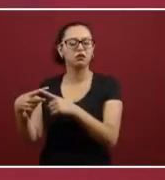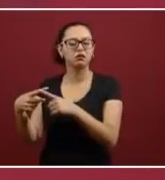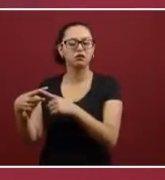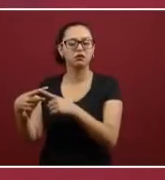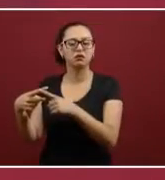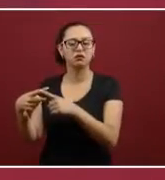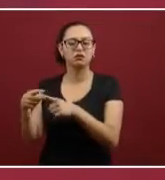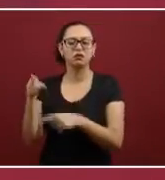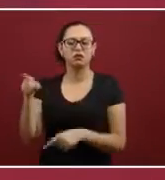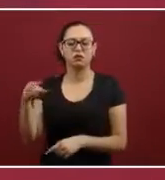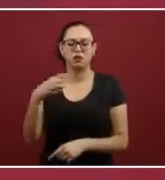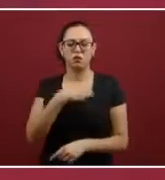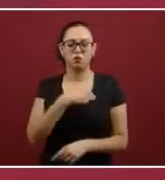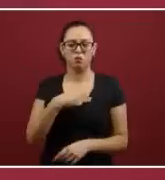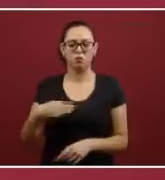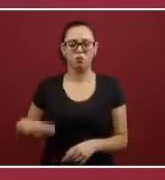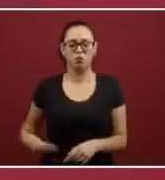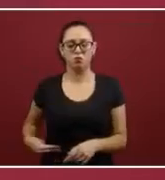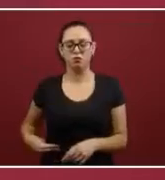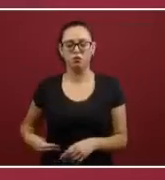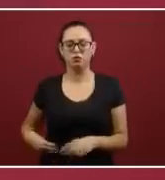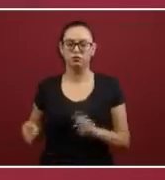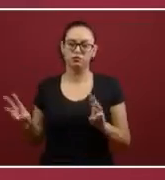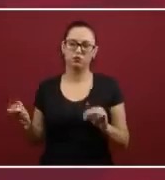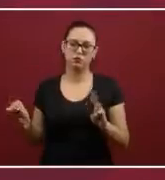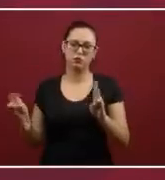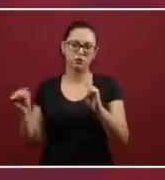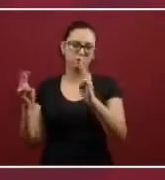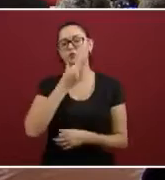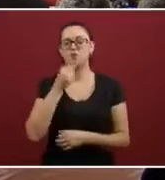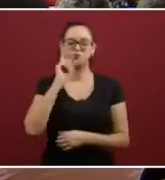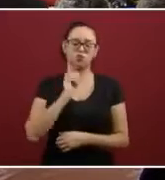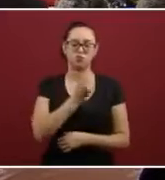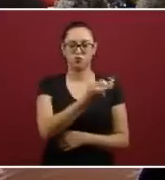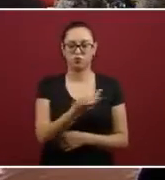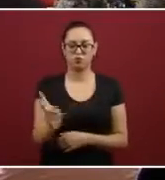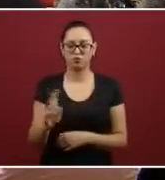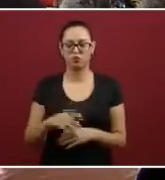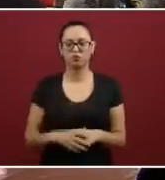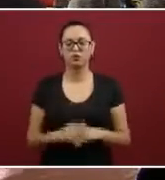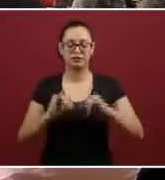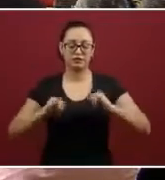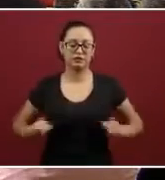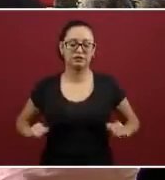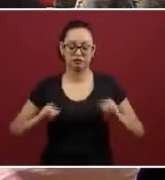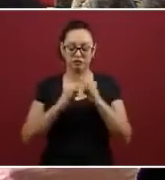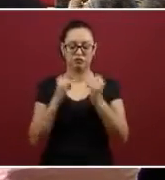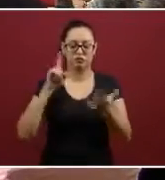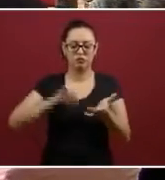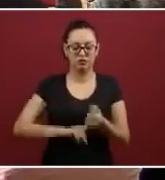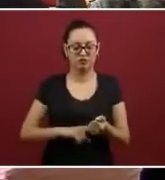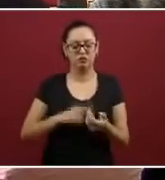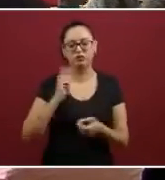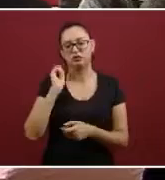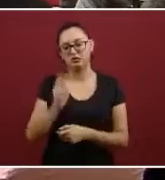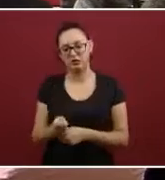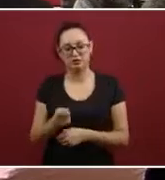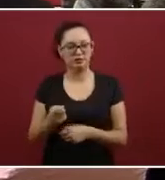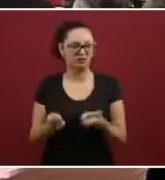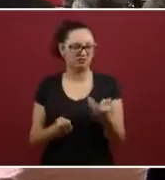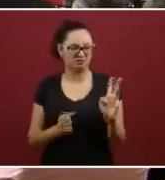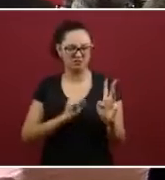municipios de la montaña de Guerrero. La operación del Instituto para devolverle al pueblo lo robado